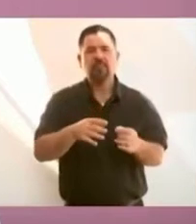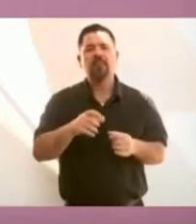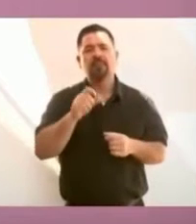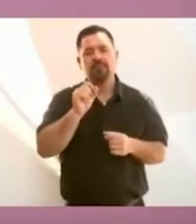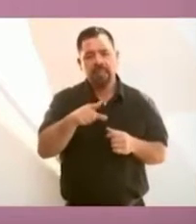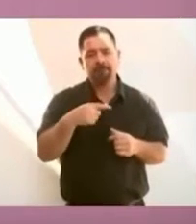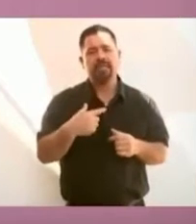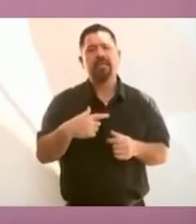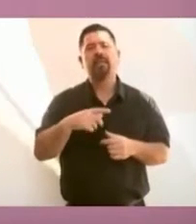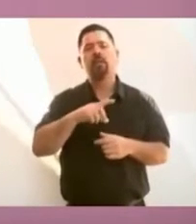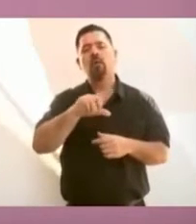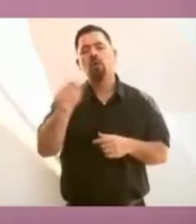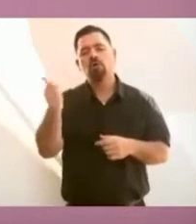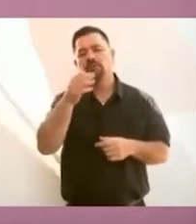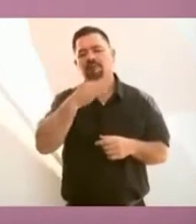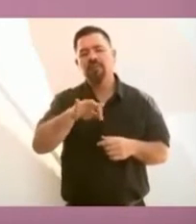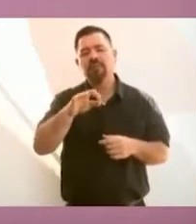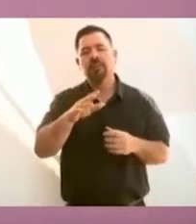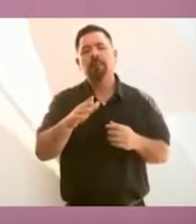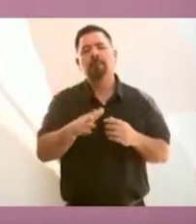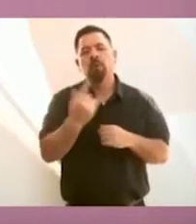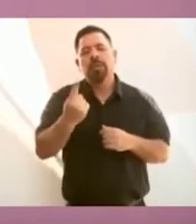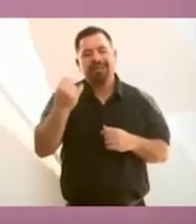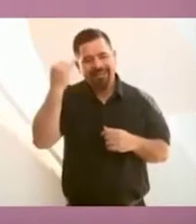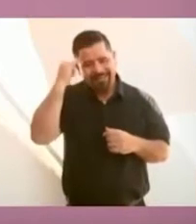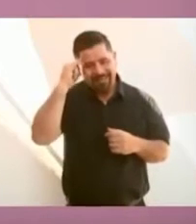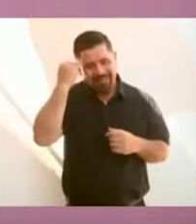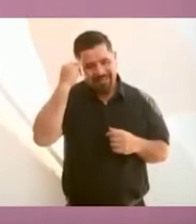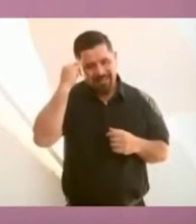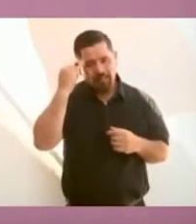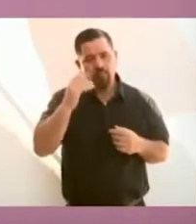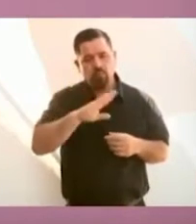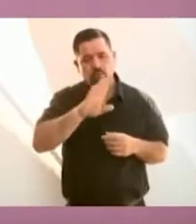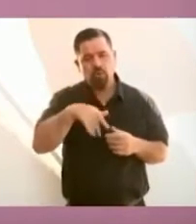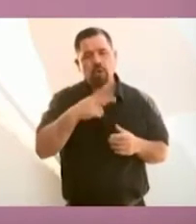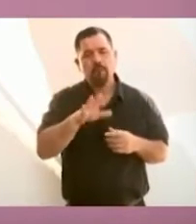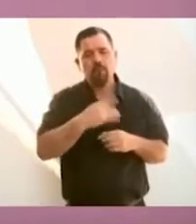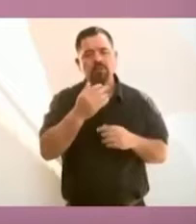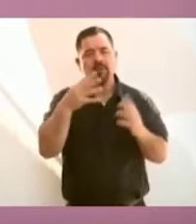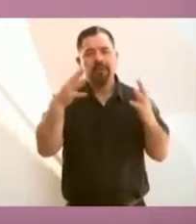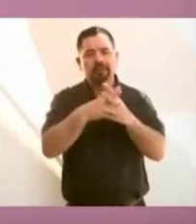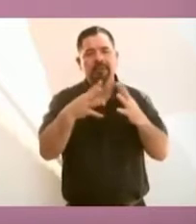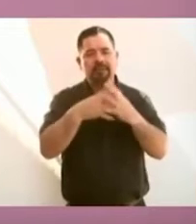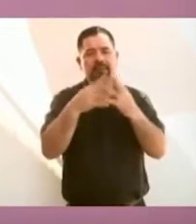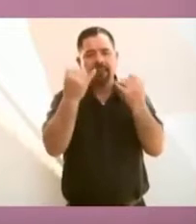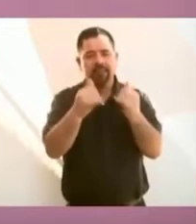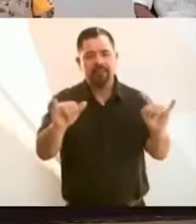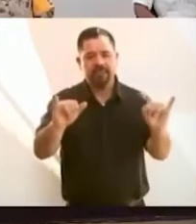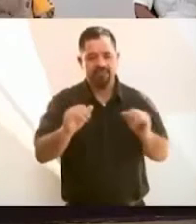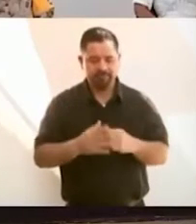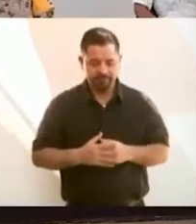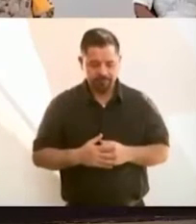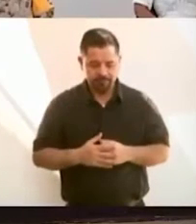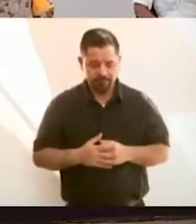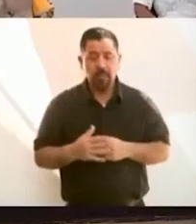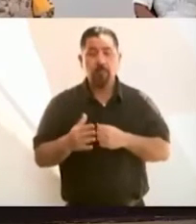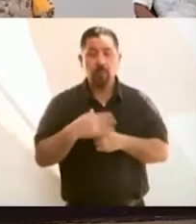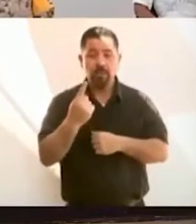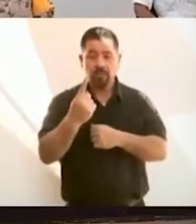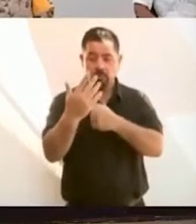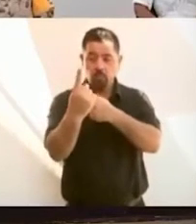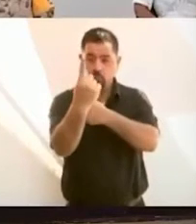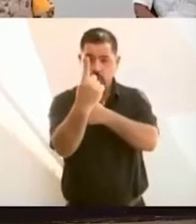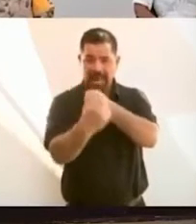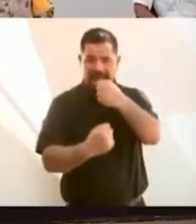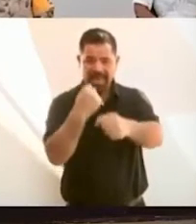la independencia. Por eso, el año próximo vamos